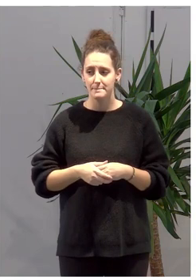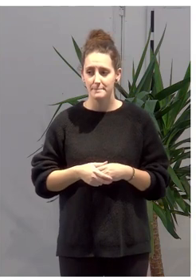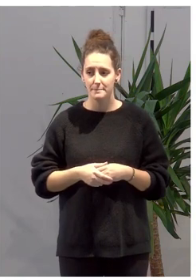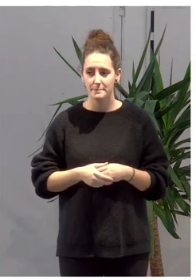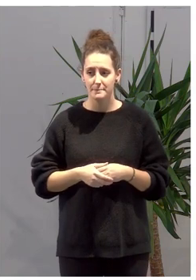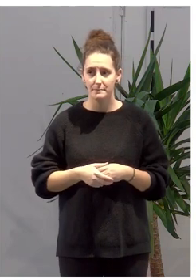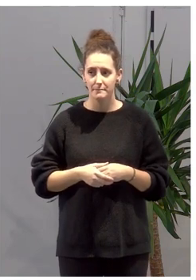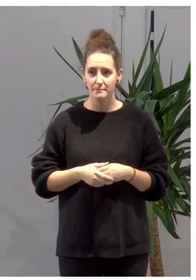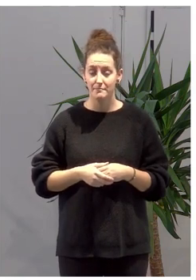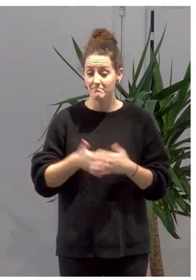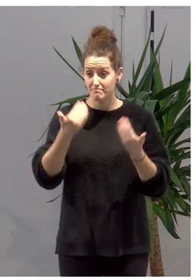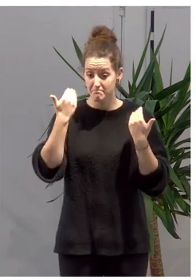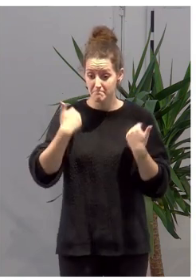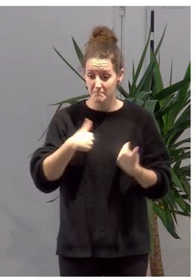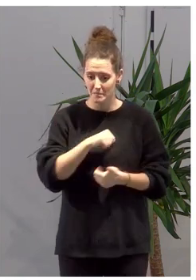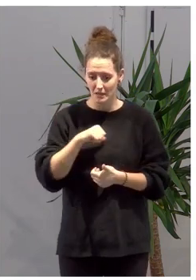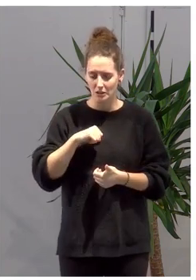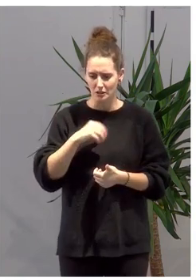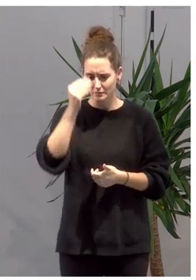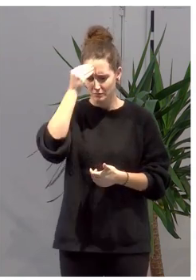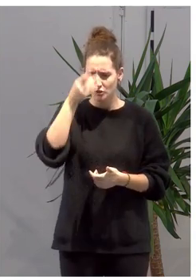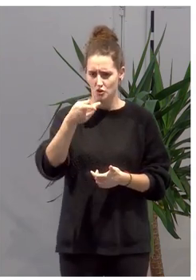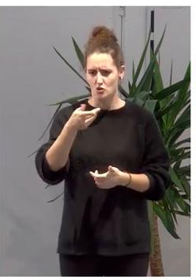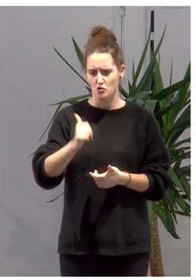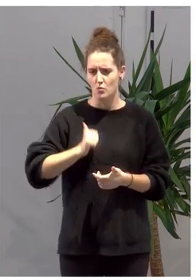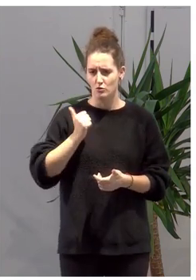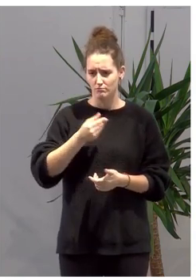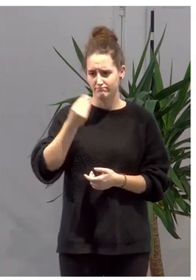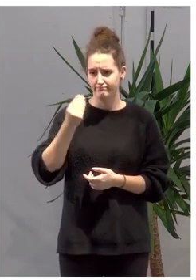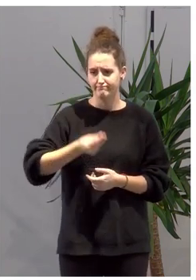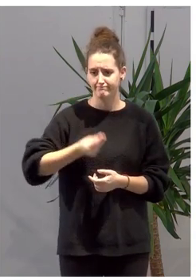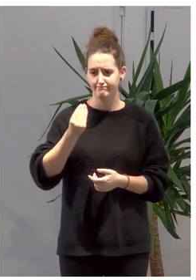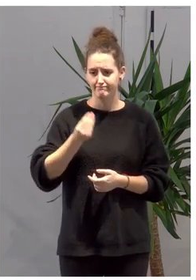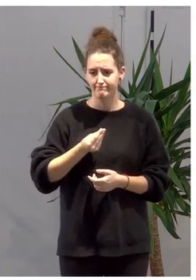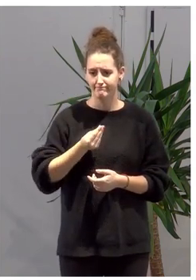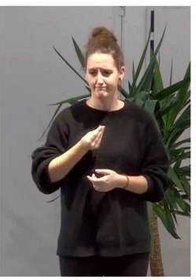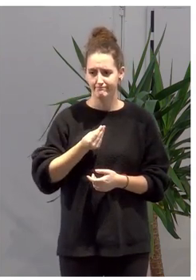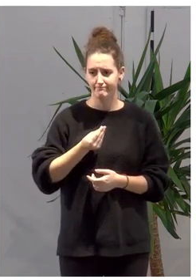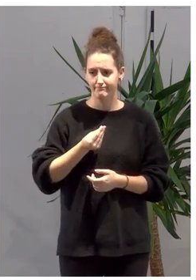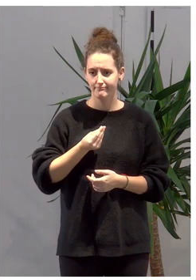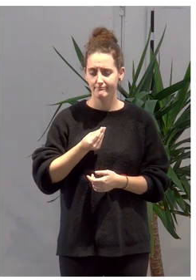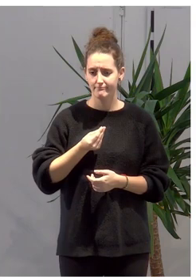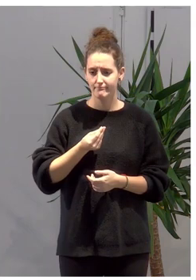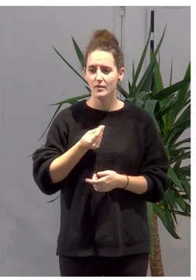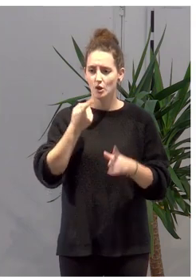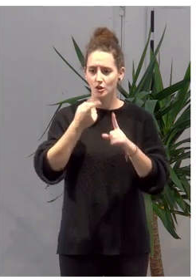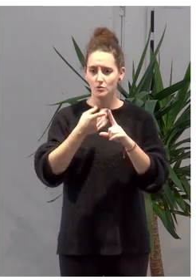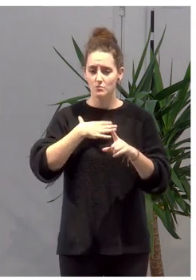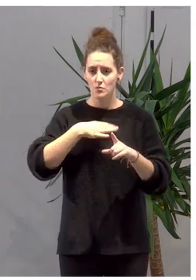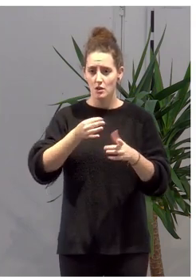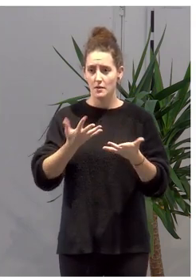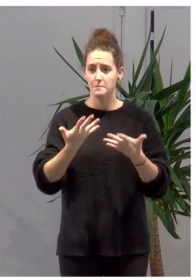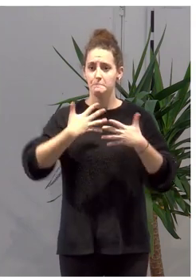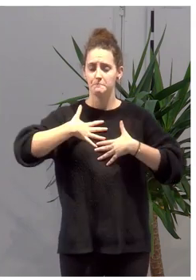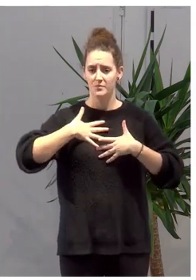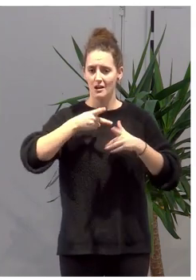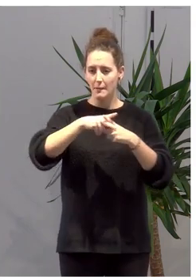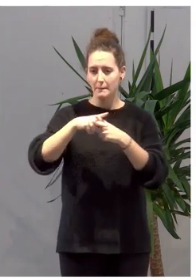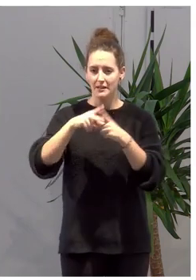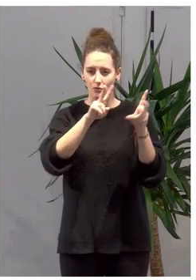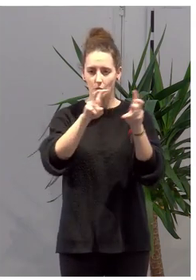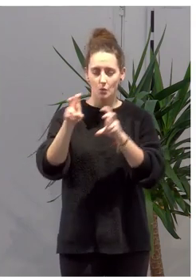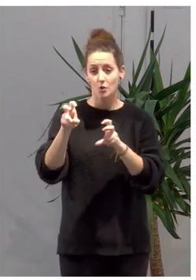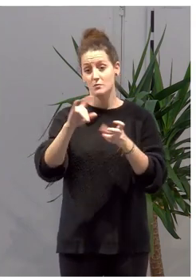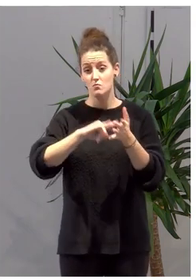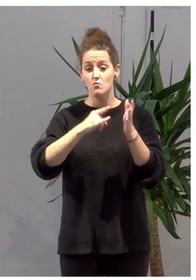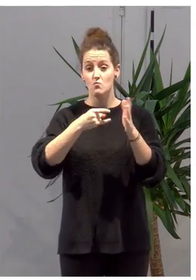Y, personalmente, creo que es una muy buena oportunidad para adquirir nuevas herramientas para integrar